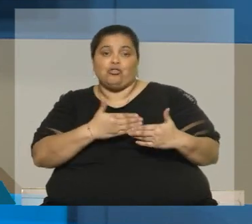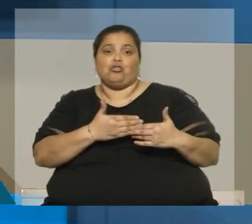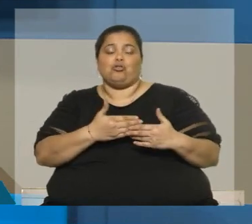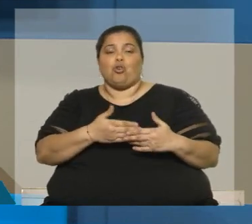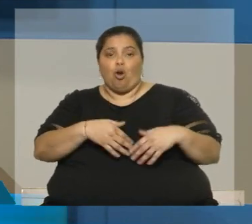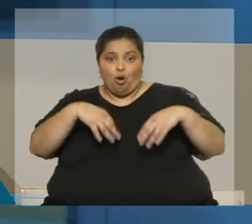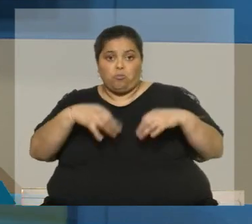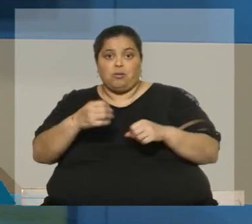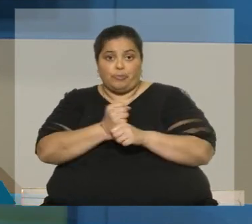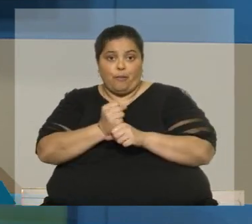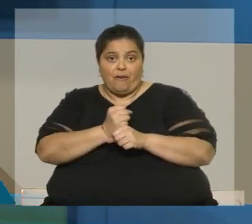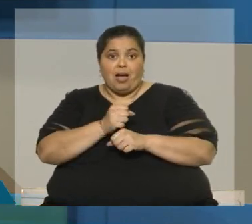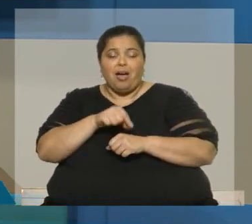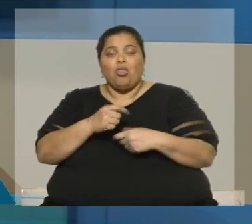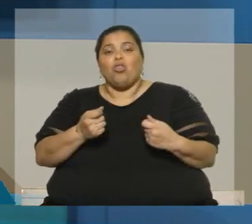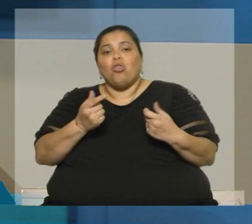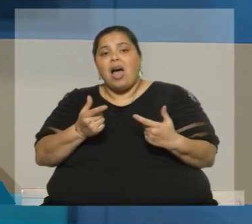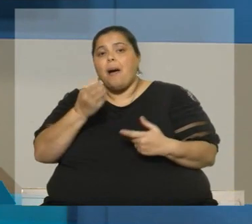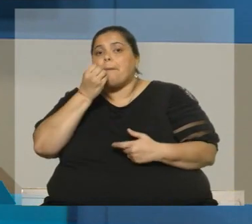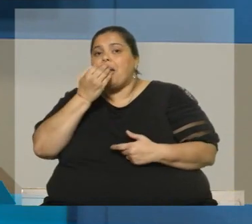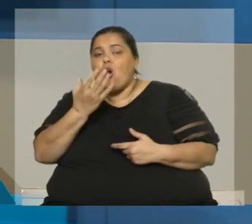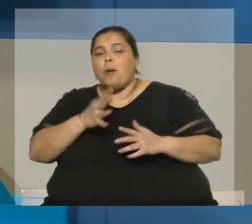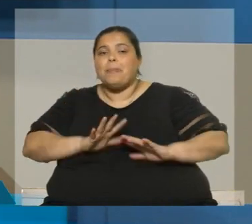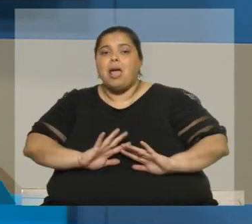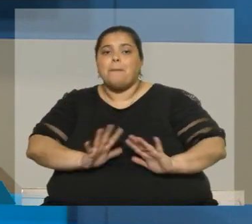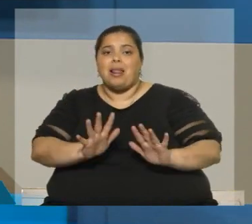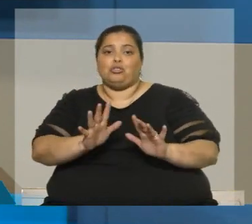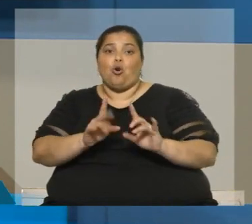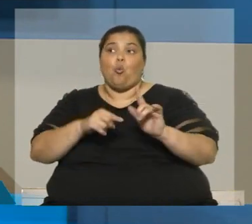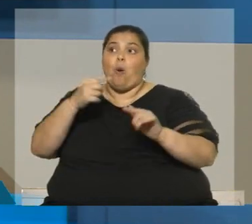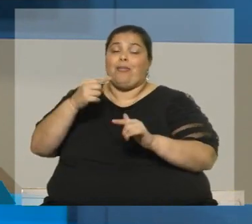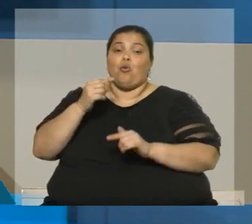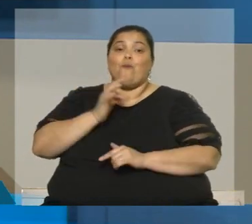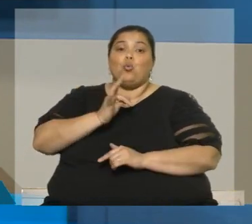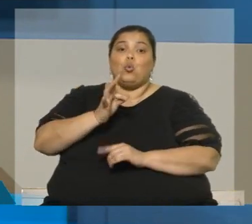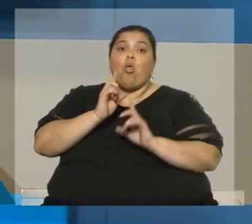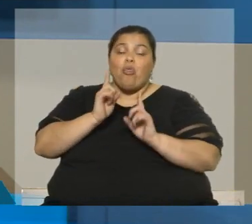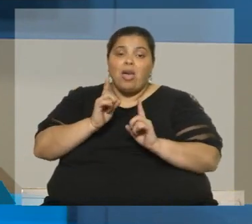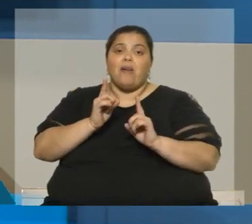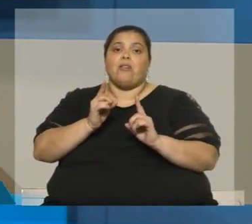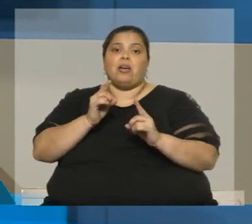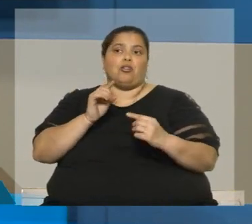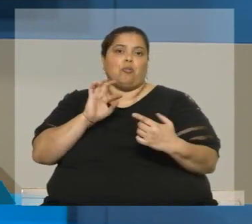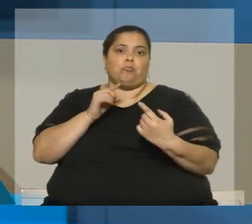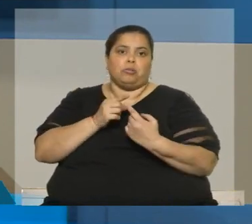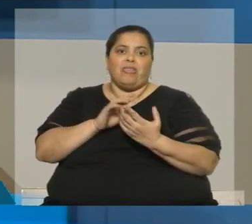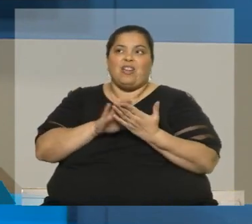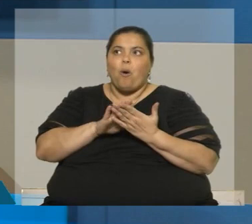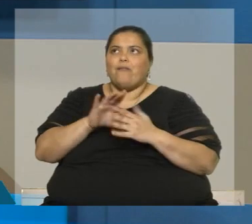nos va a garantizar estar mejor preparados para cuando tengamos que afrontar nuevos retos. Ese es el mejor instrumento para